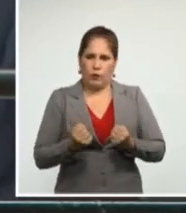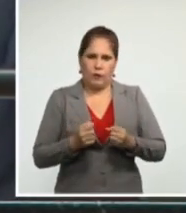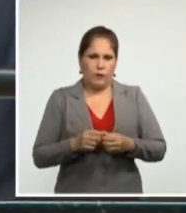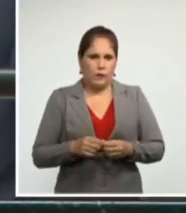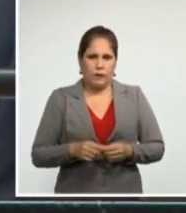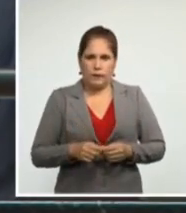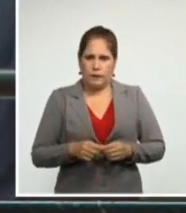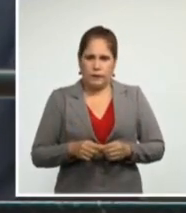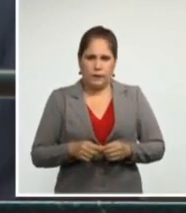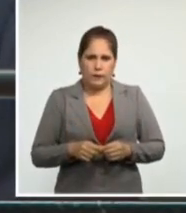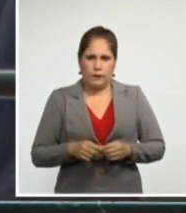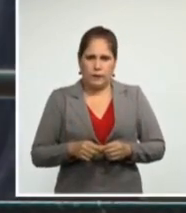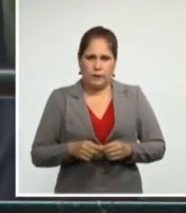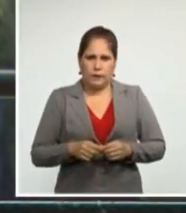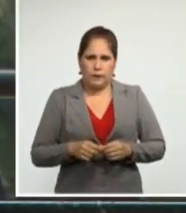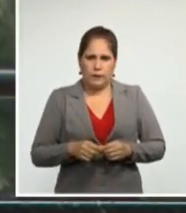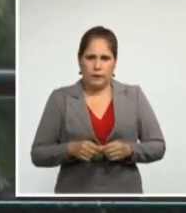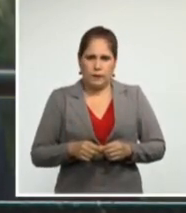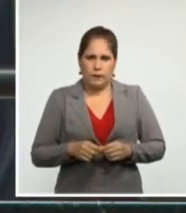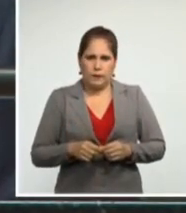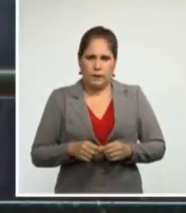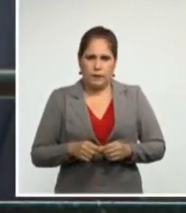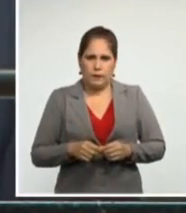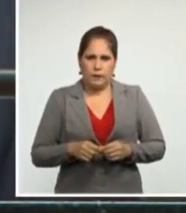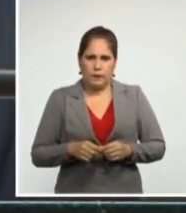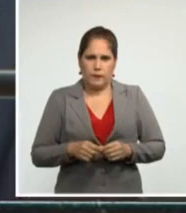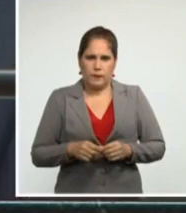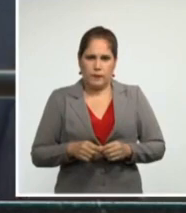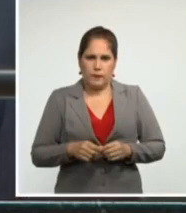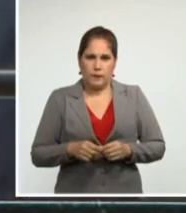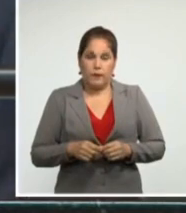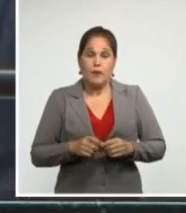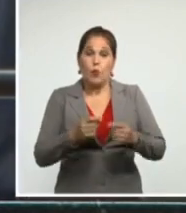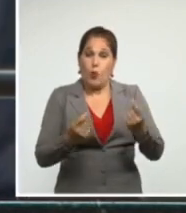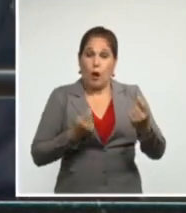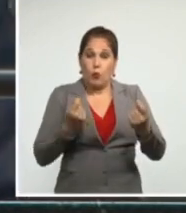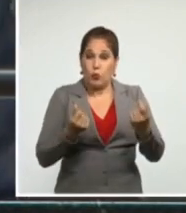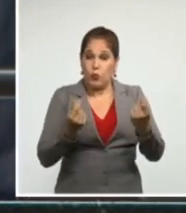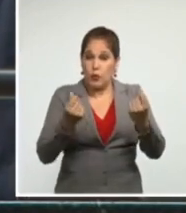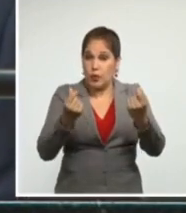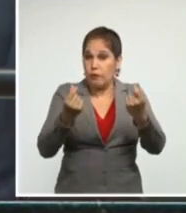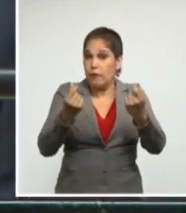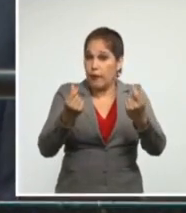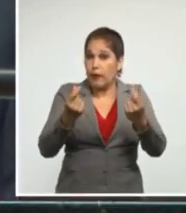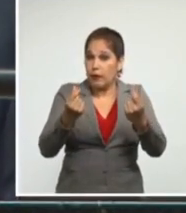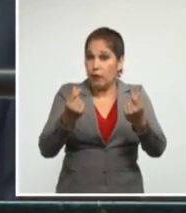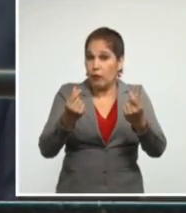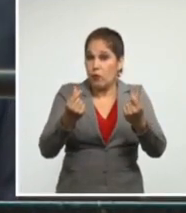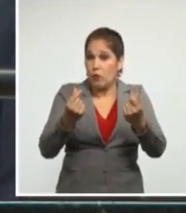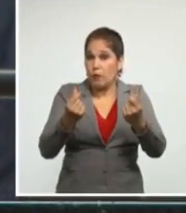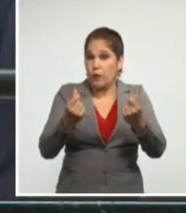Se trata de una guerra económica de alcance extraterritorial